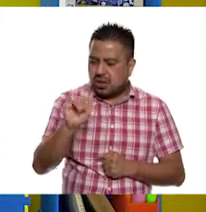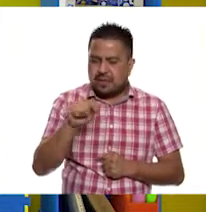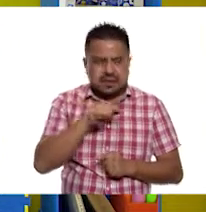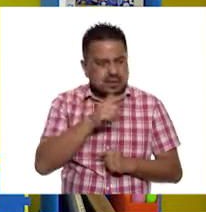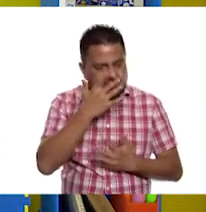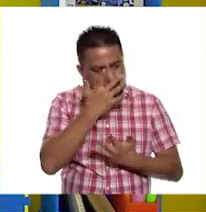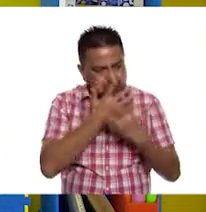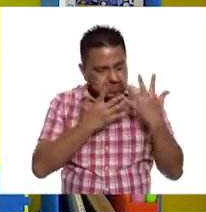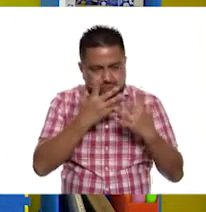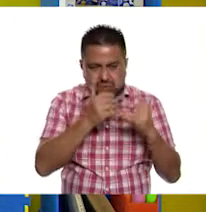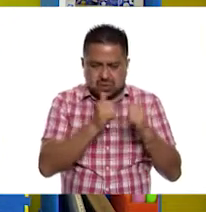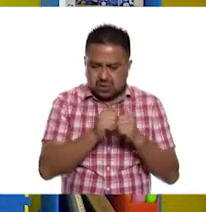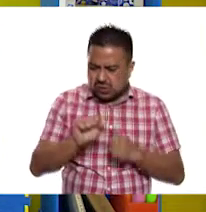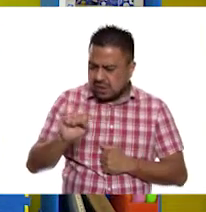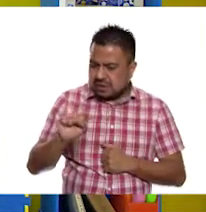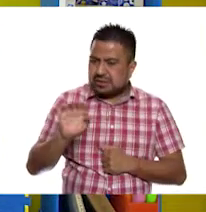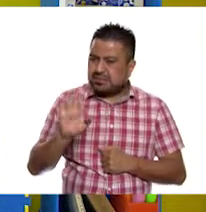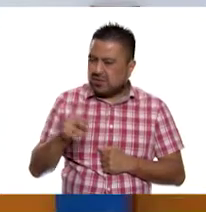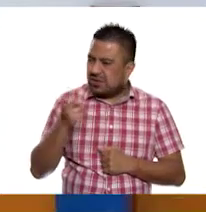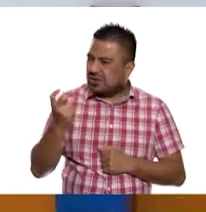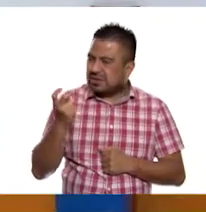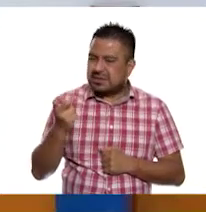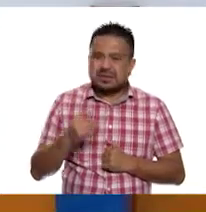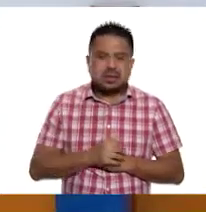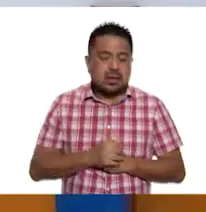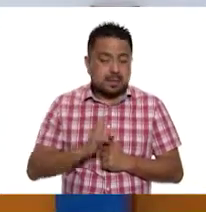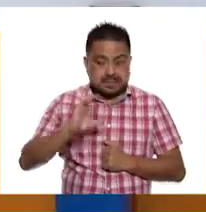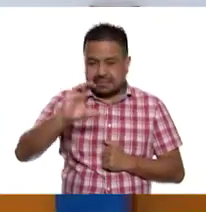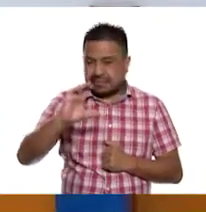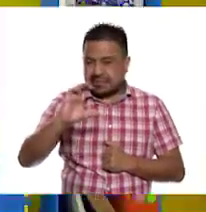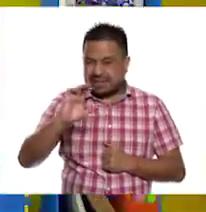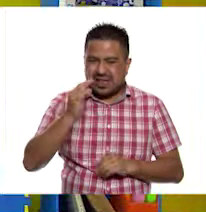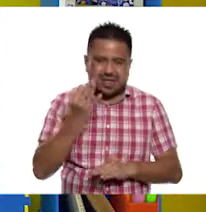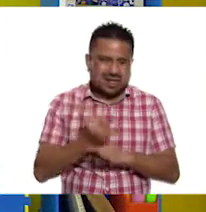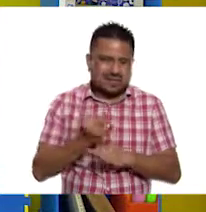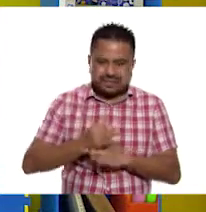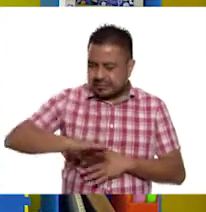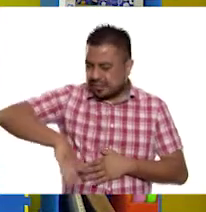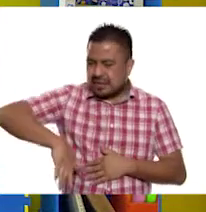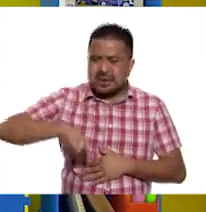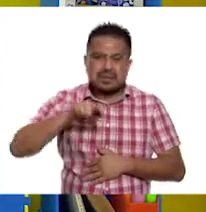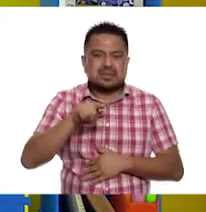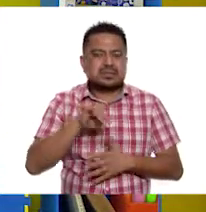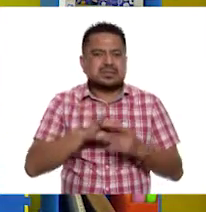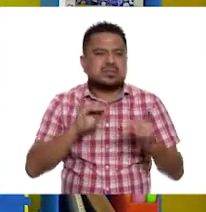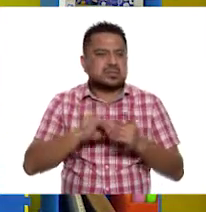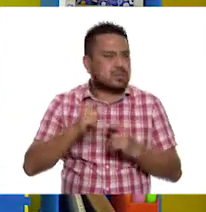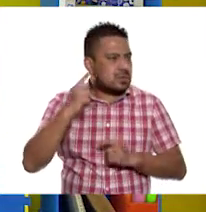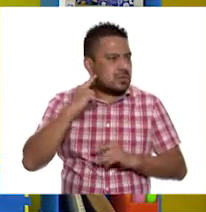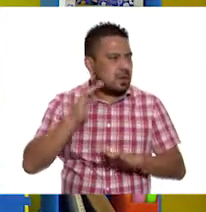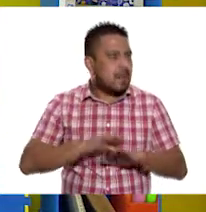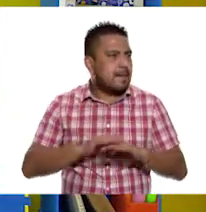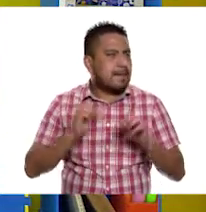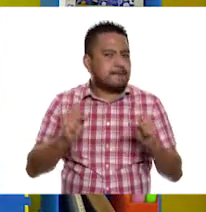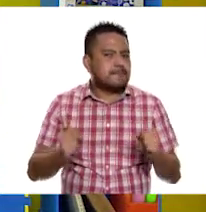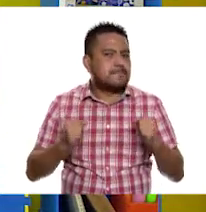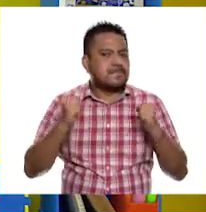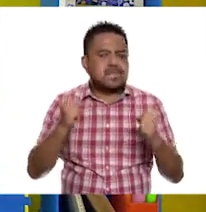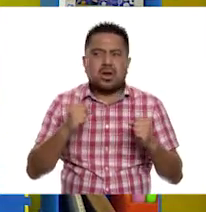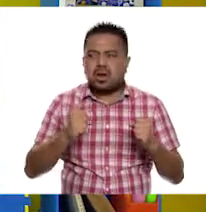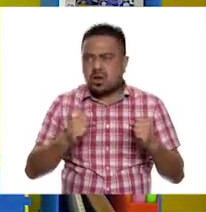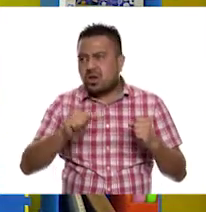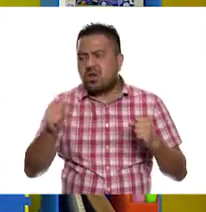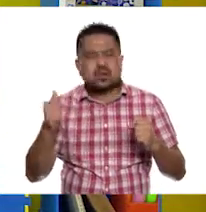confundió con la S, ¿verdad? Así es. La C, como bien acabas de decir, entonces tiene un sonido fuerte y un sonido